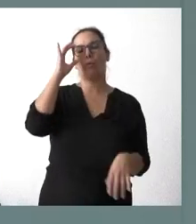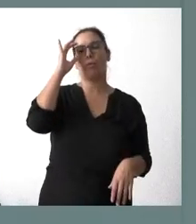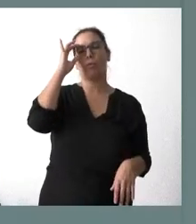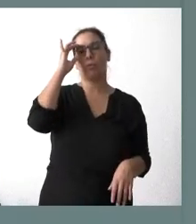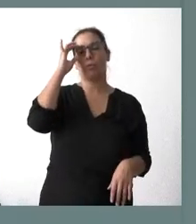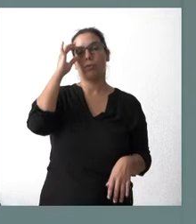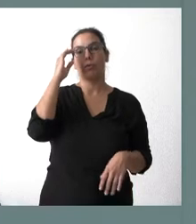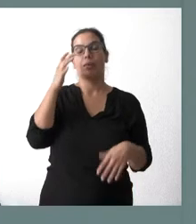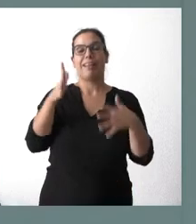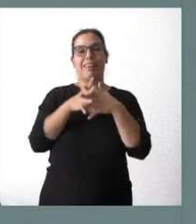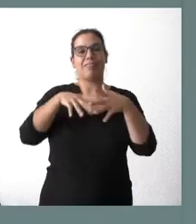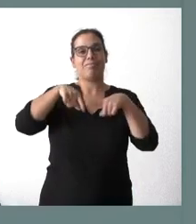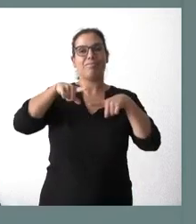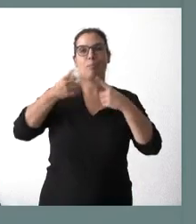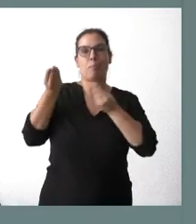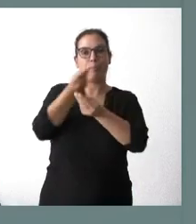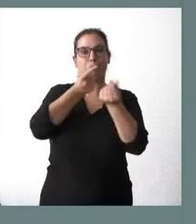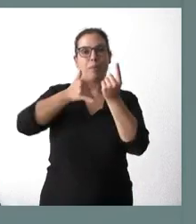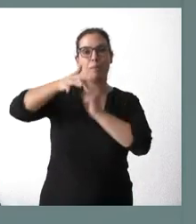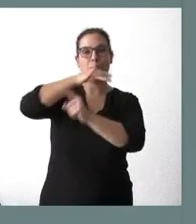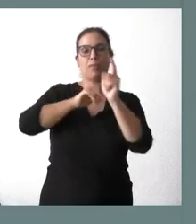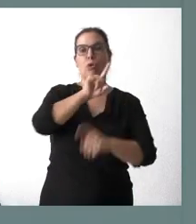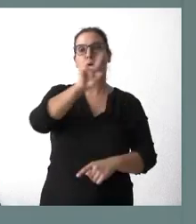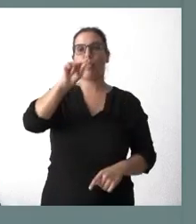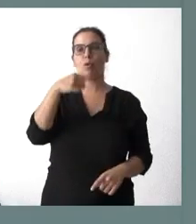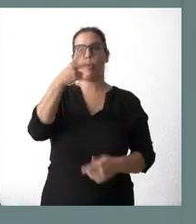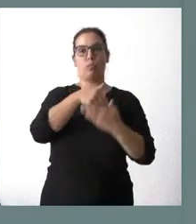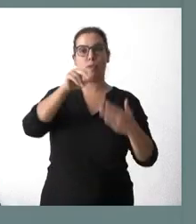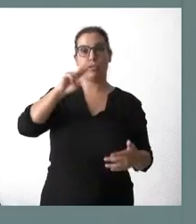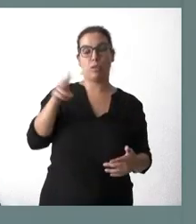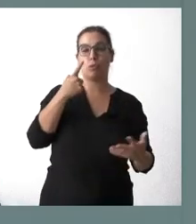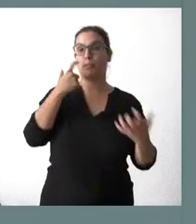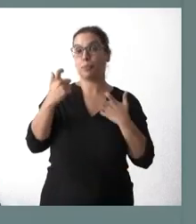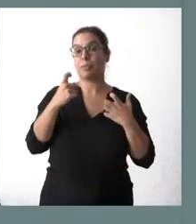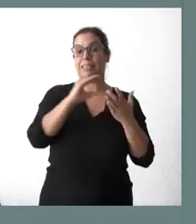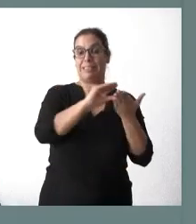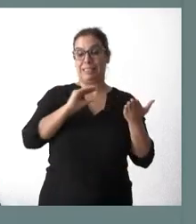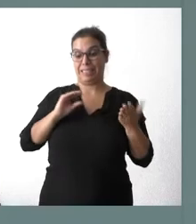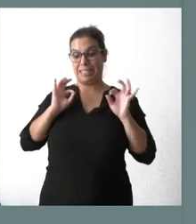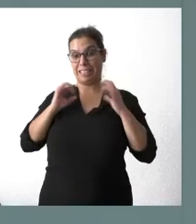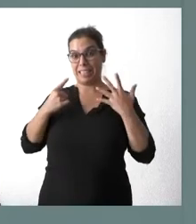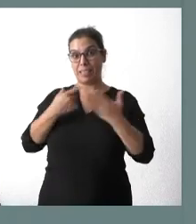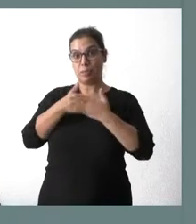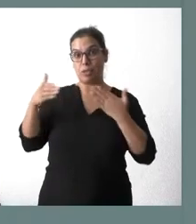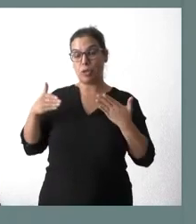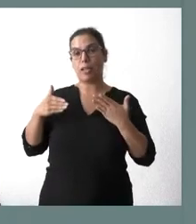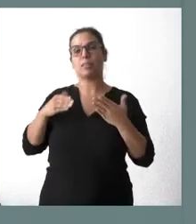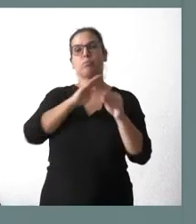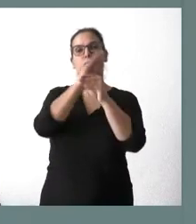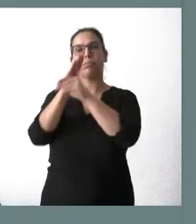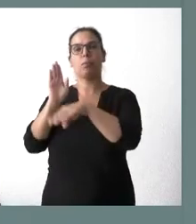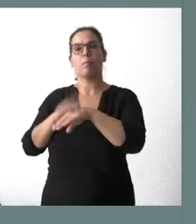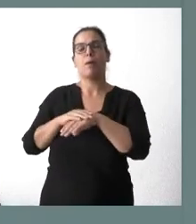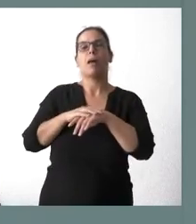las infraestructuras ambientales, por un importe de 11,2 millones de euros, de los cuales destacan seis millones de euros de subvenciones a 16 entidades de